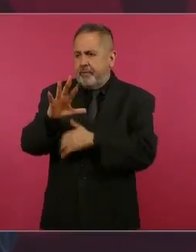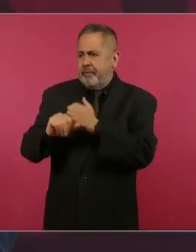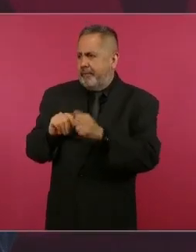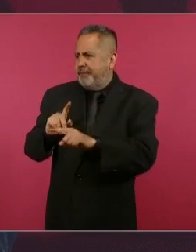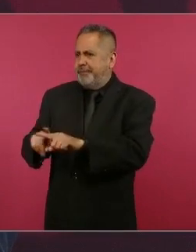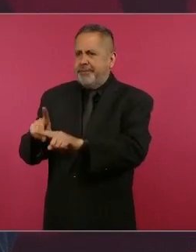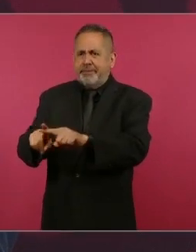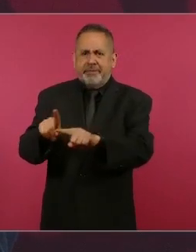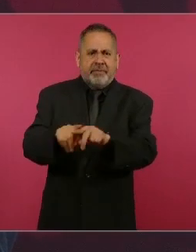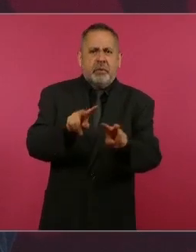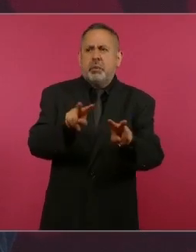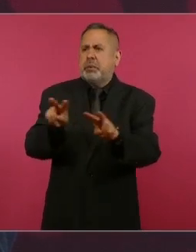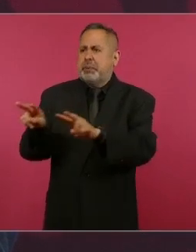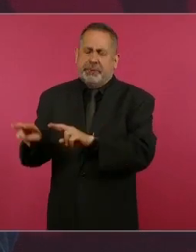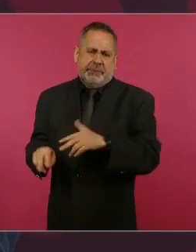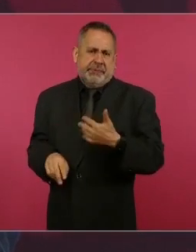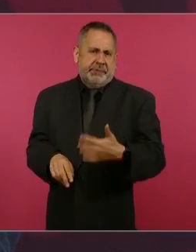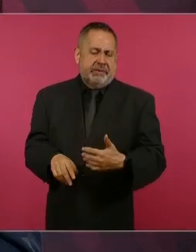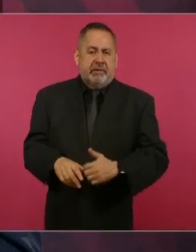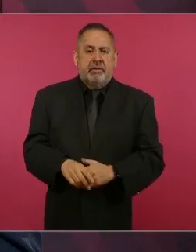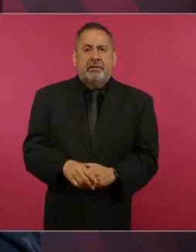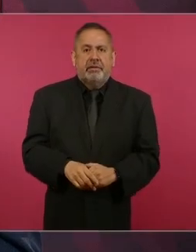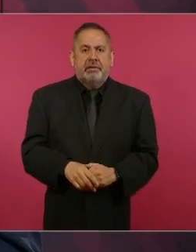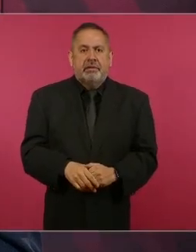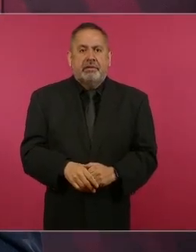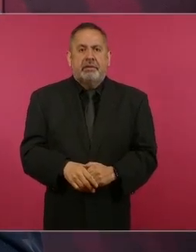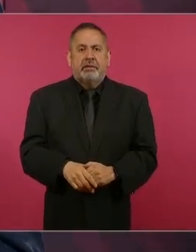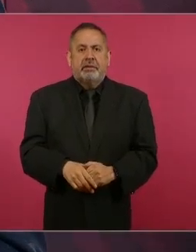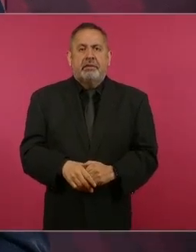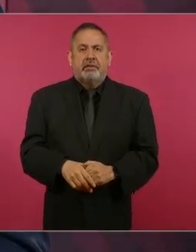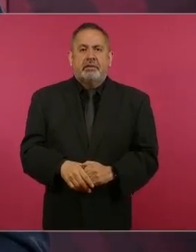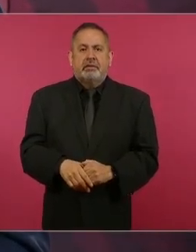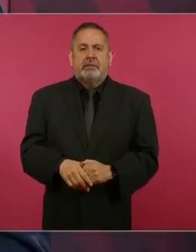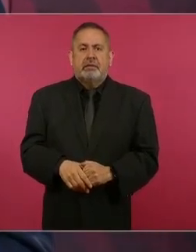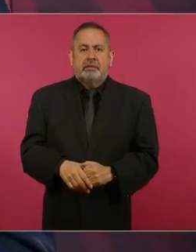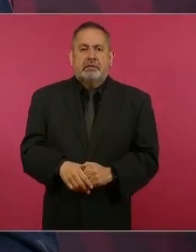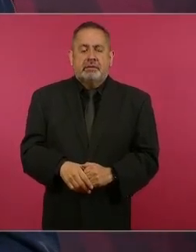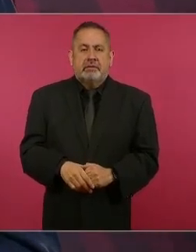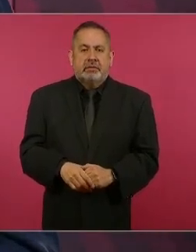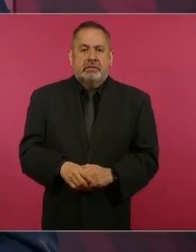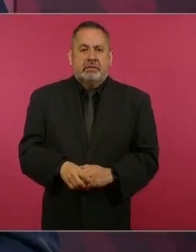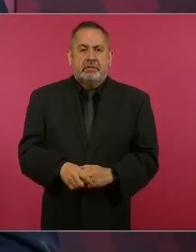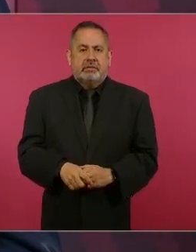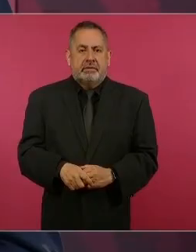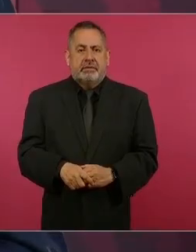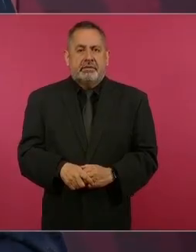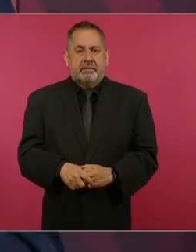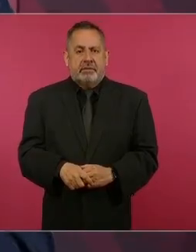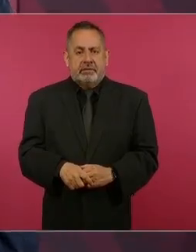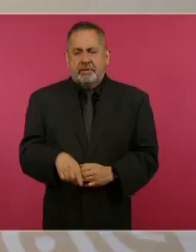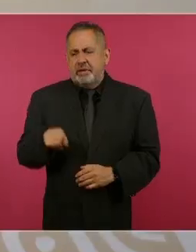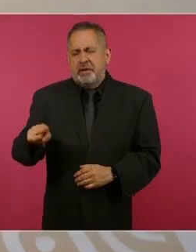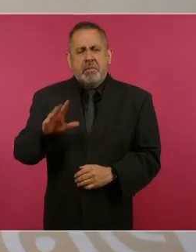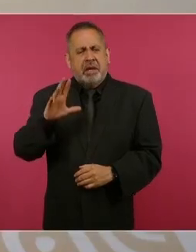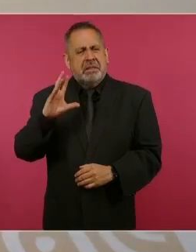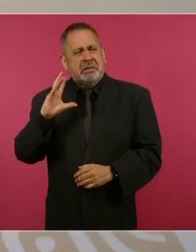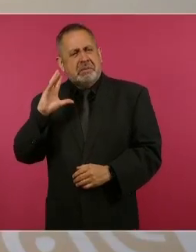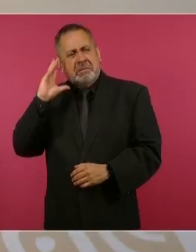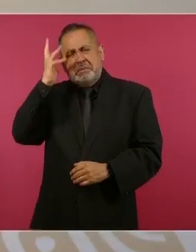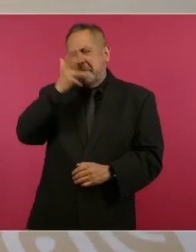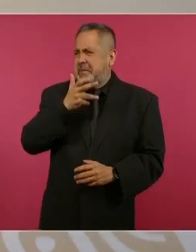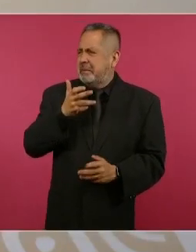es ir al paraíso.